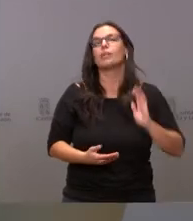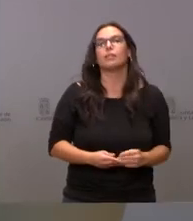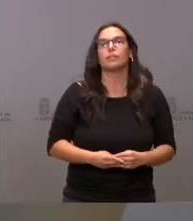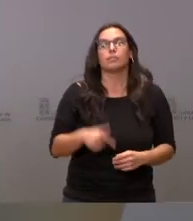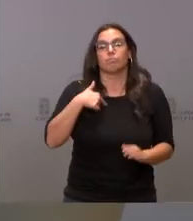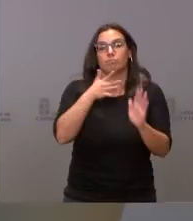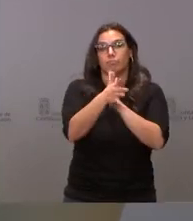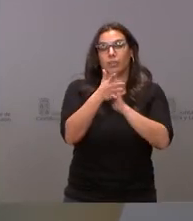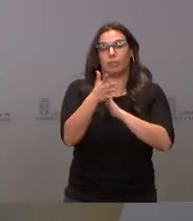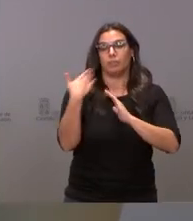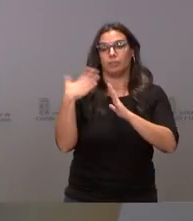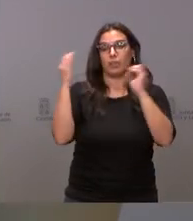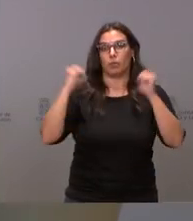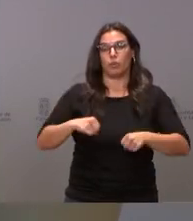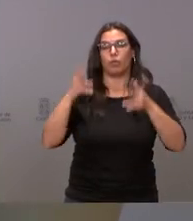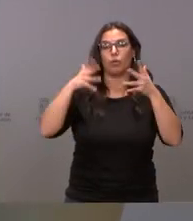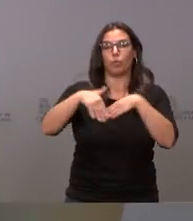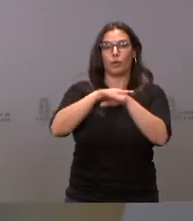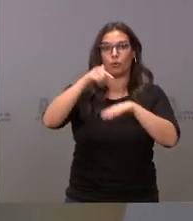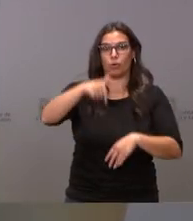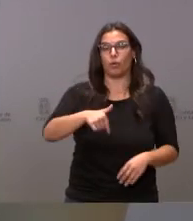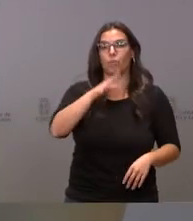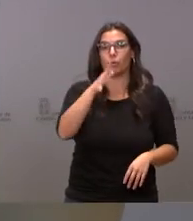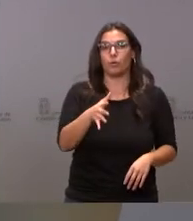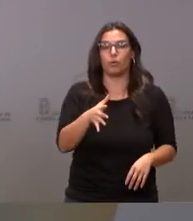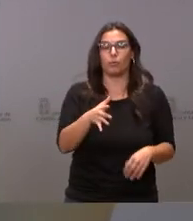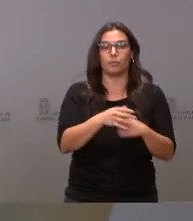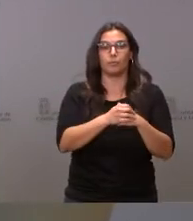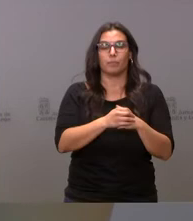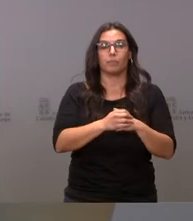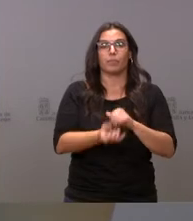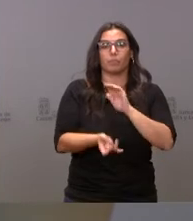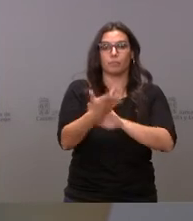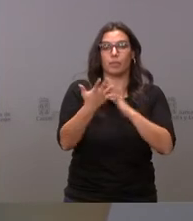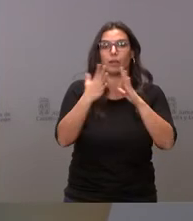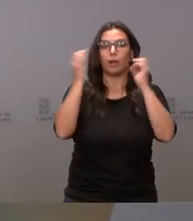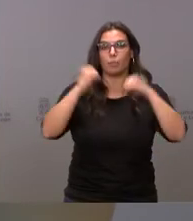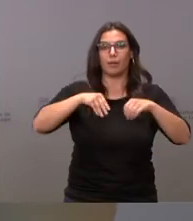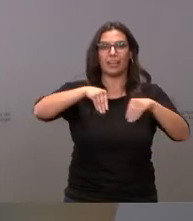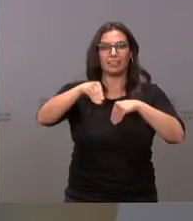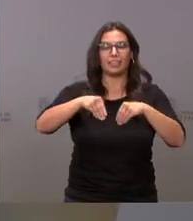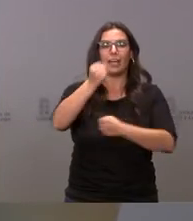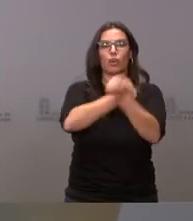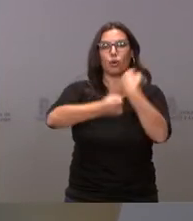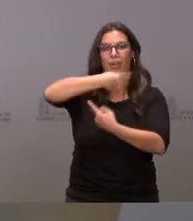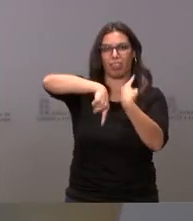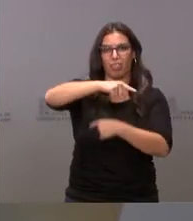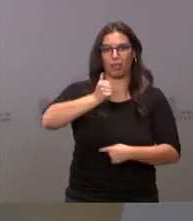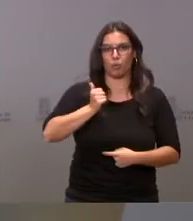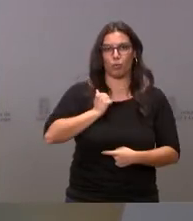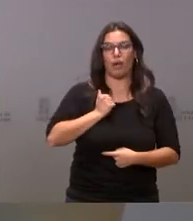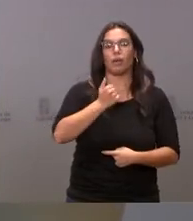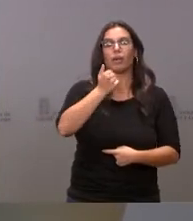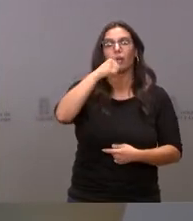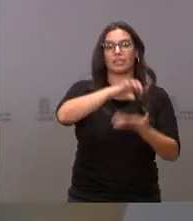comentar el acuerdo aprobado en el Consejo de Gobierno de hoy, porque ponemos en marcha y se aprueba la Estrategia de Economía Circular de Castilla y León 21